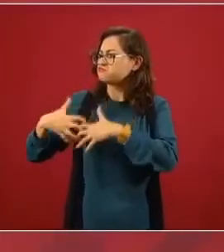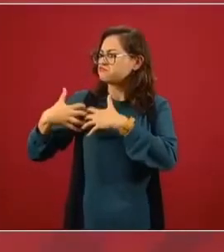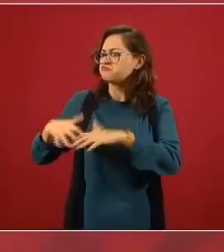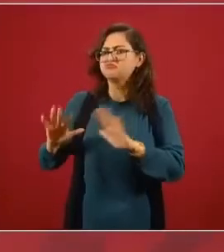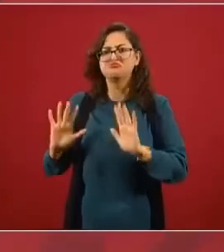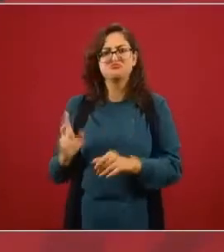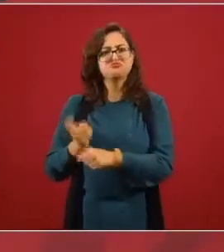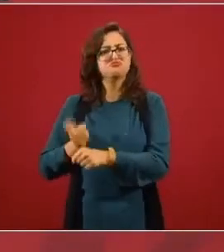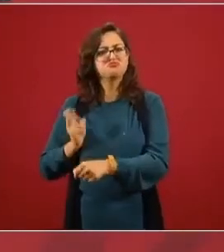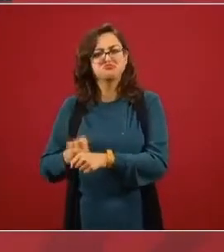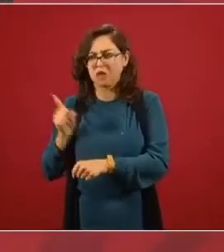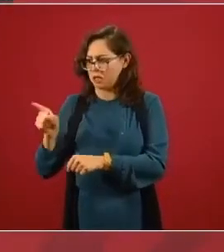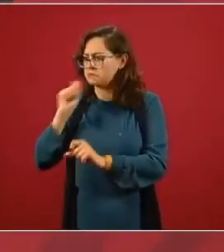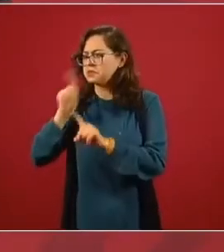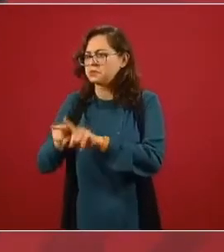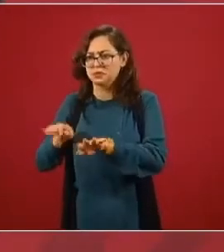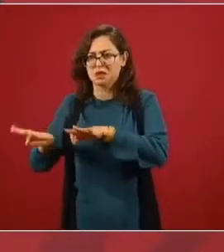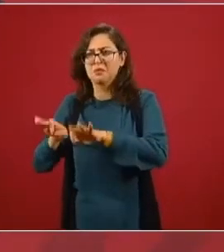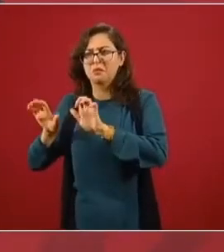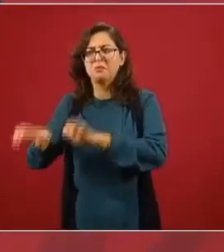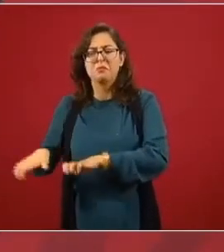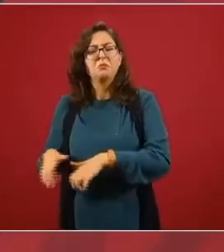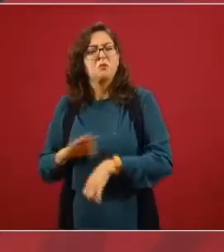van a generar empleos